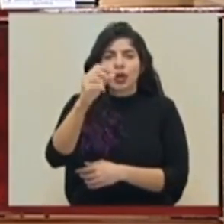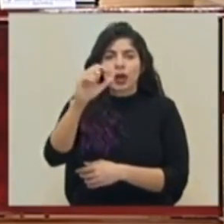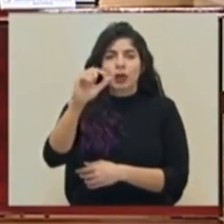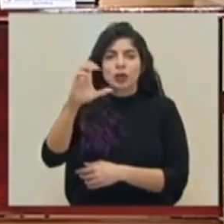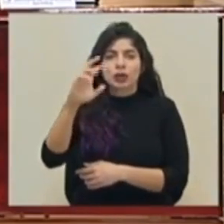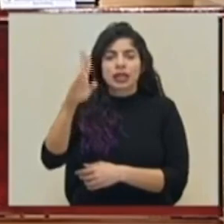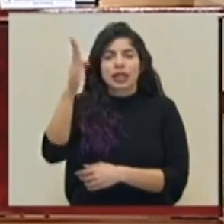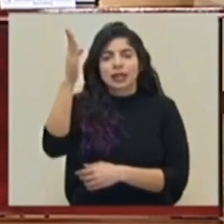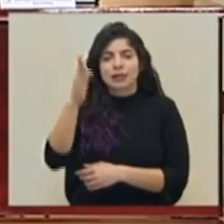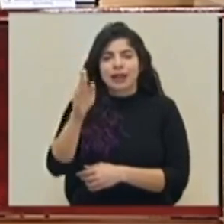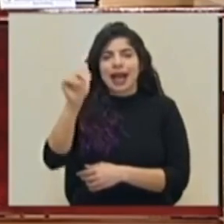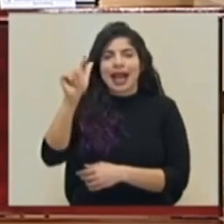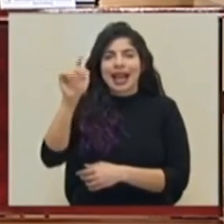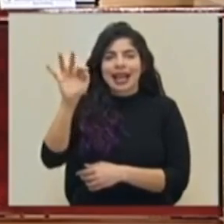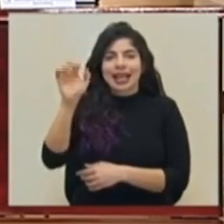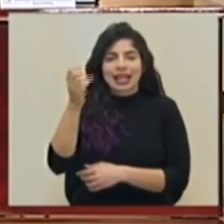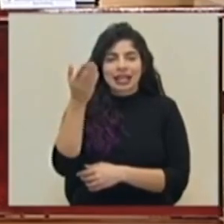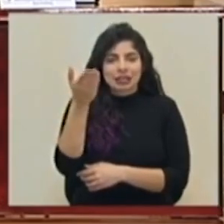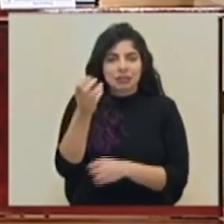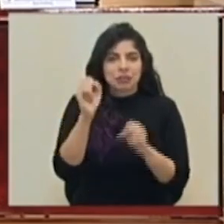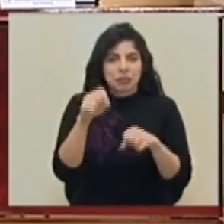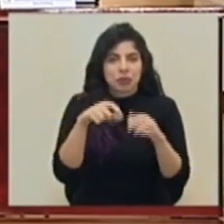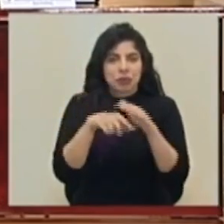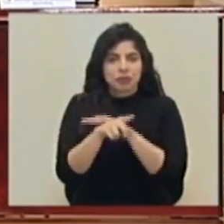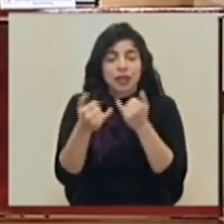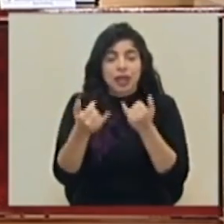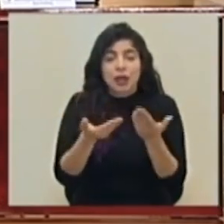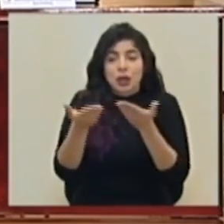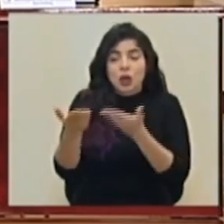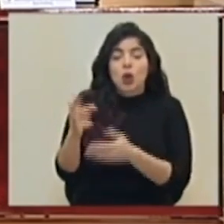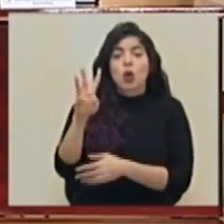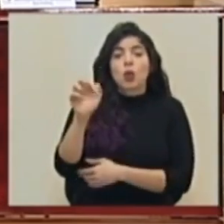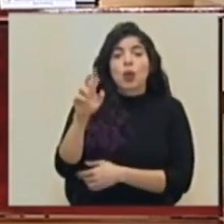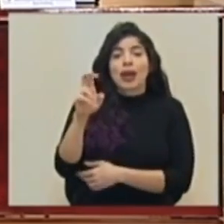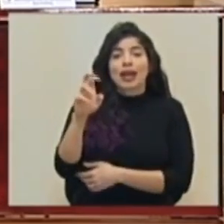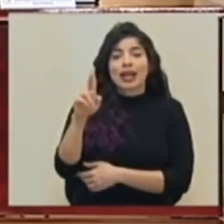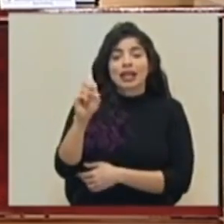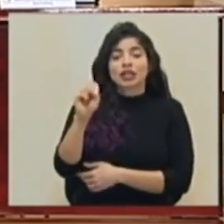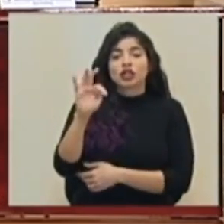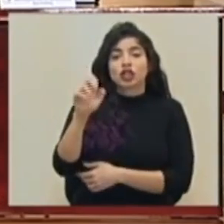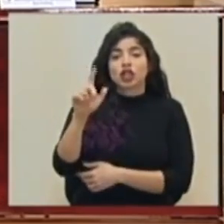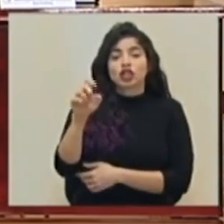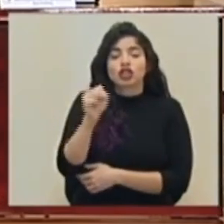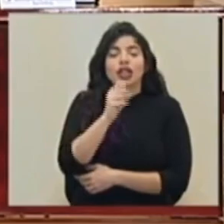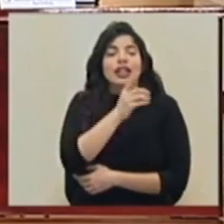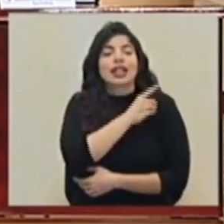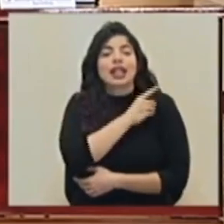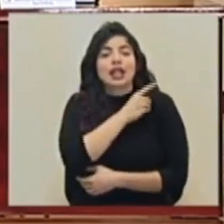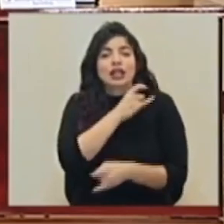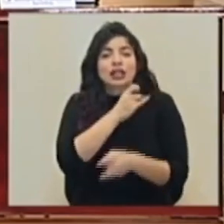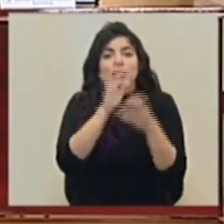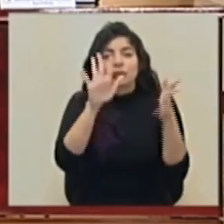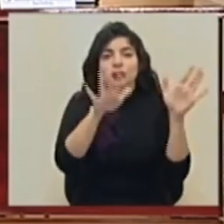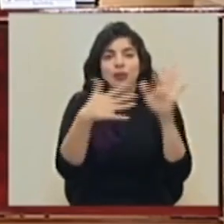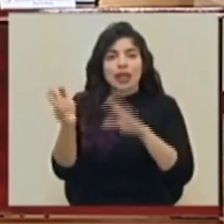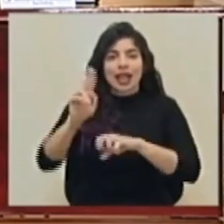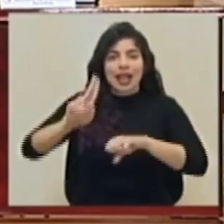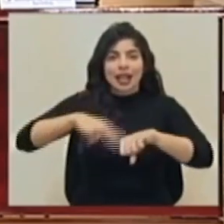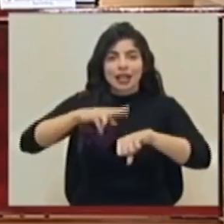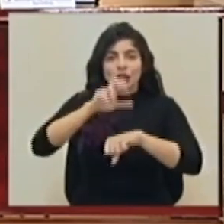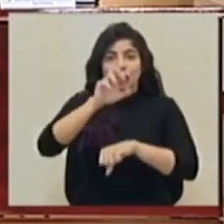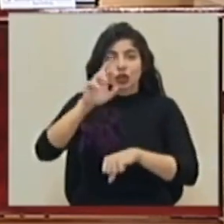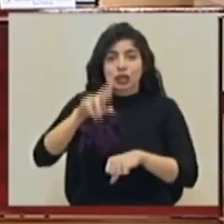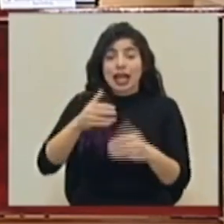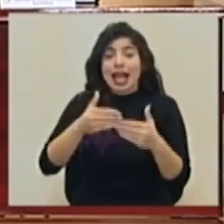alertas. De inmediato escuchamos al señor Werner Stoltz, director del Instituto Meteorológico Nacional de Costa Rica, antes les